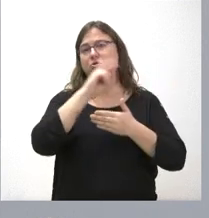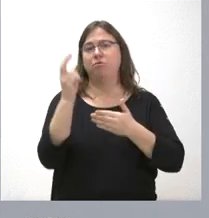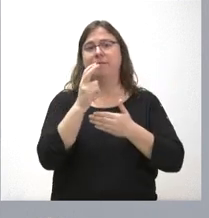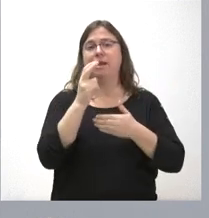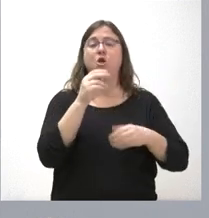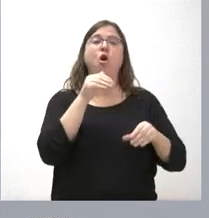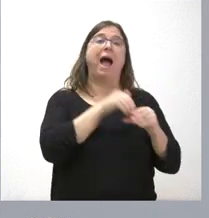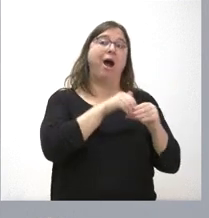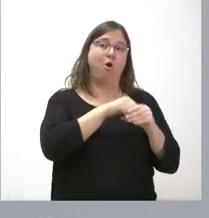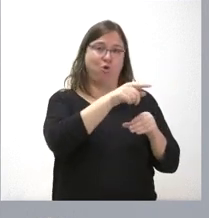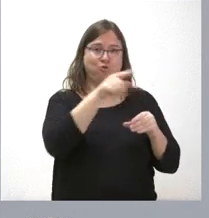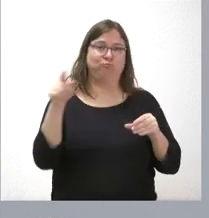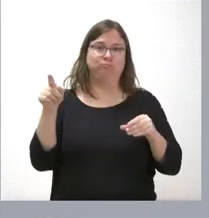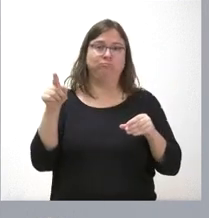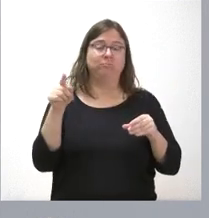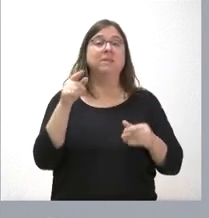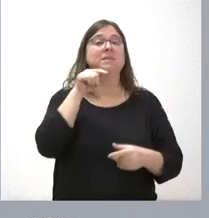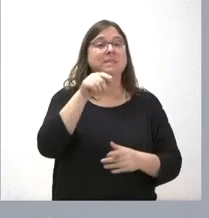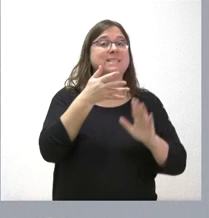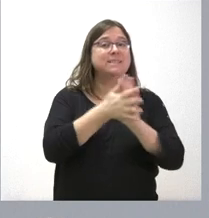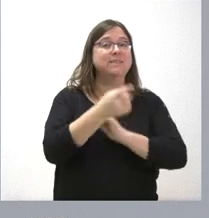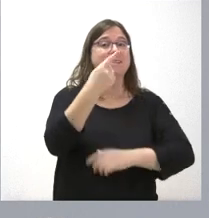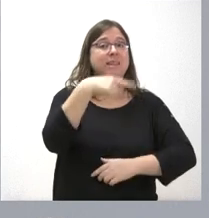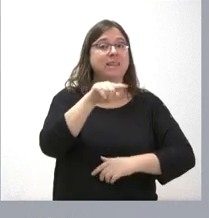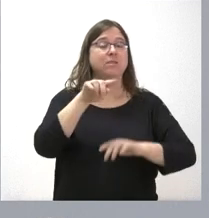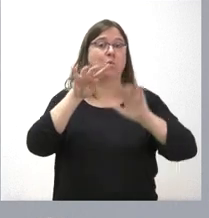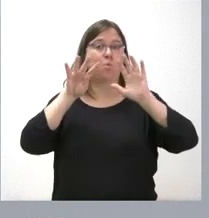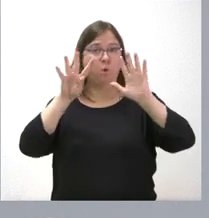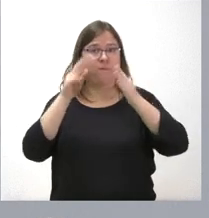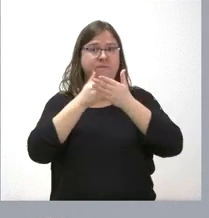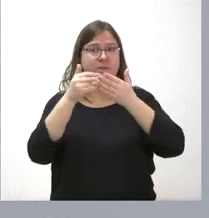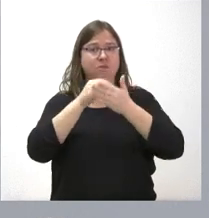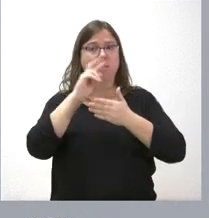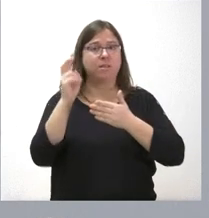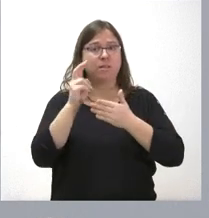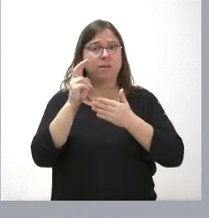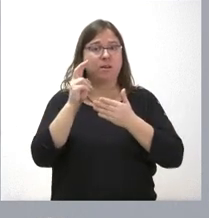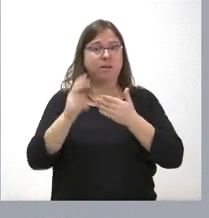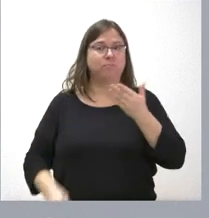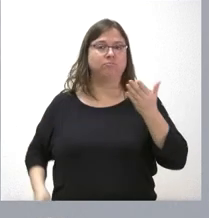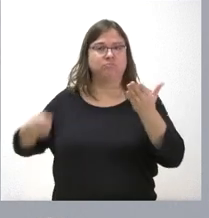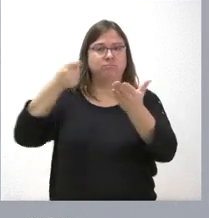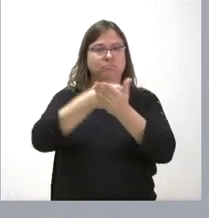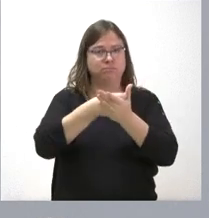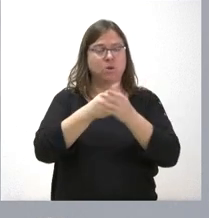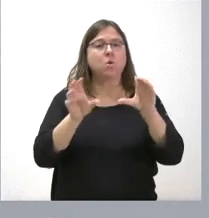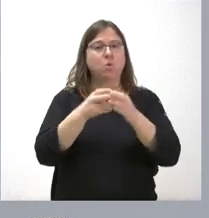para las contribuyentes. de los cuales 109 millones de euros son aportados por la Junta de Castilla y León y 89 millones